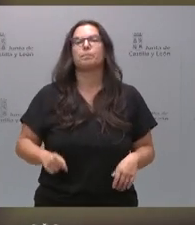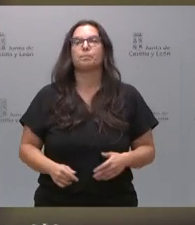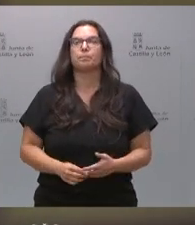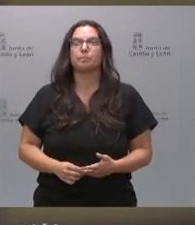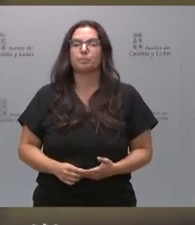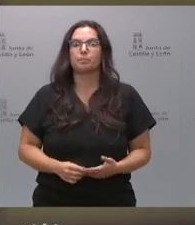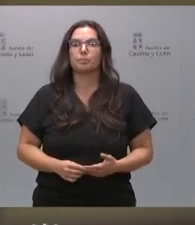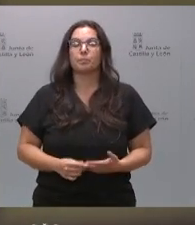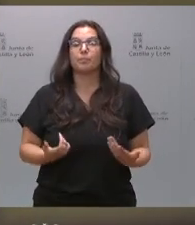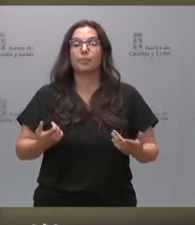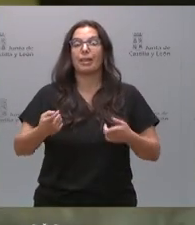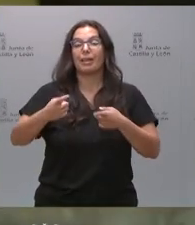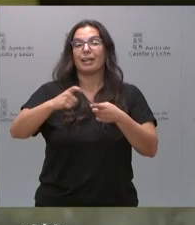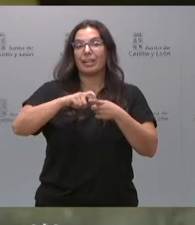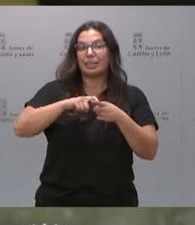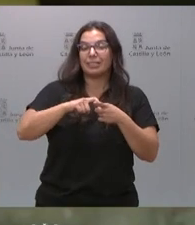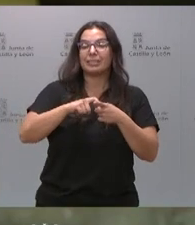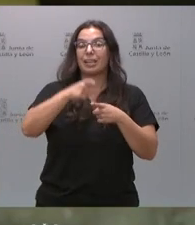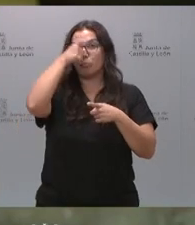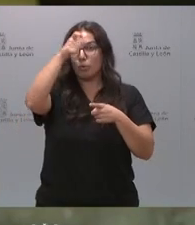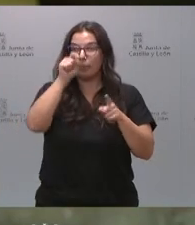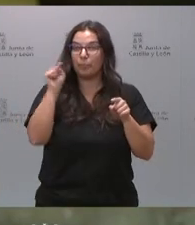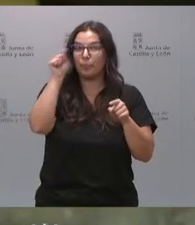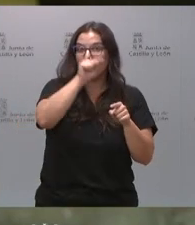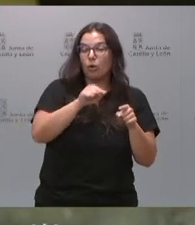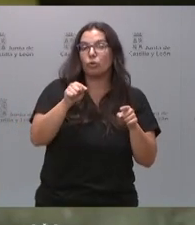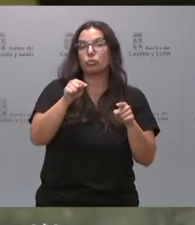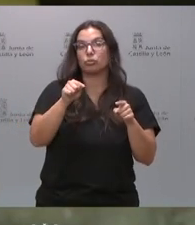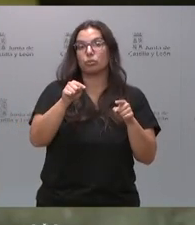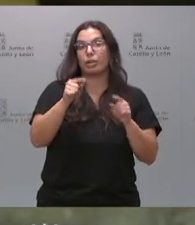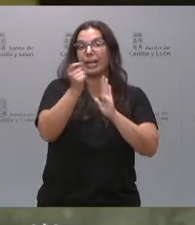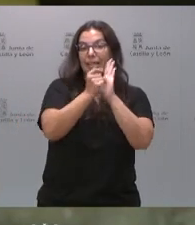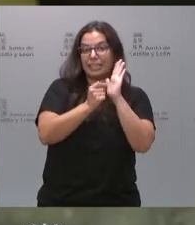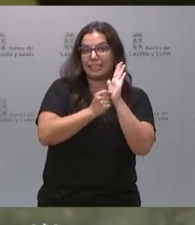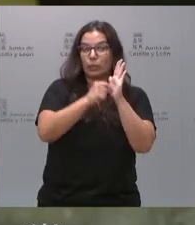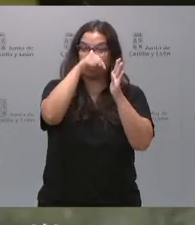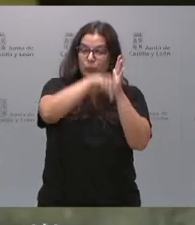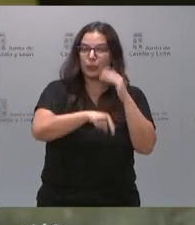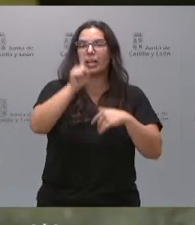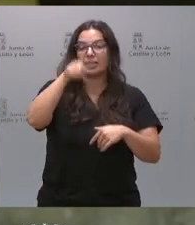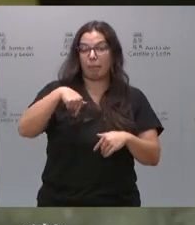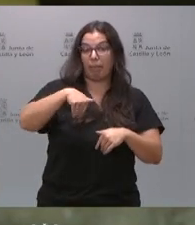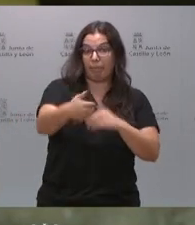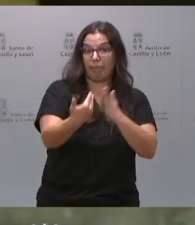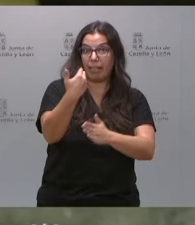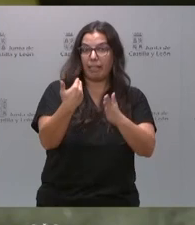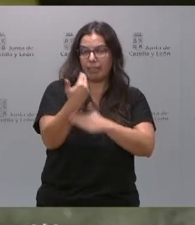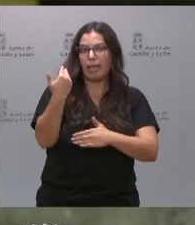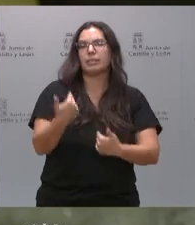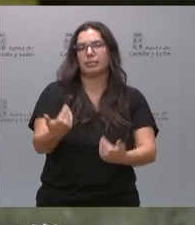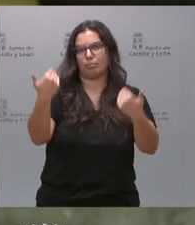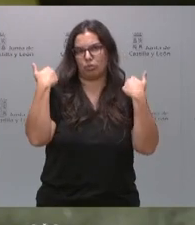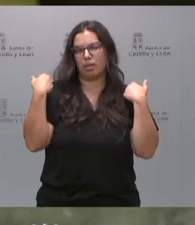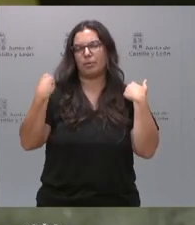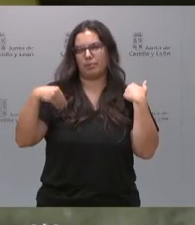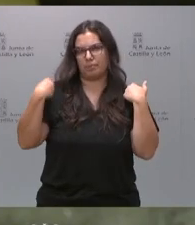Esas características de los municipios y el resto de requisitos también lo explicará en los próximos días, como